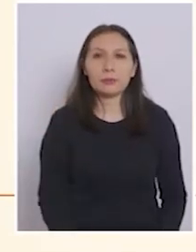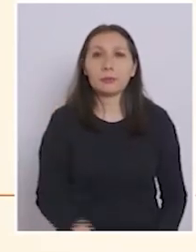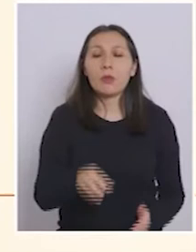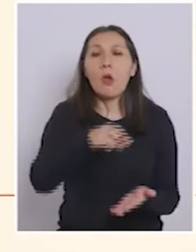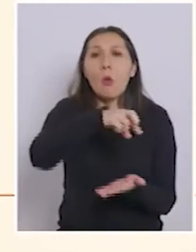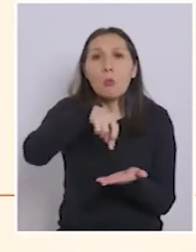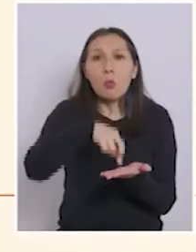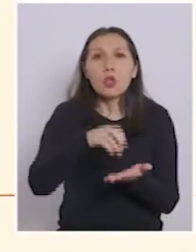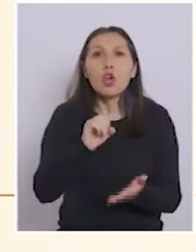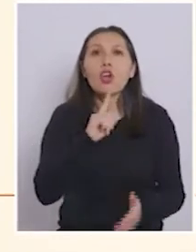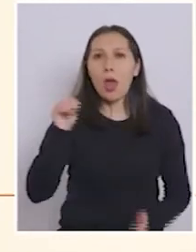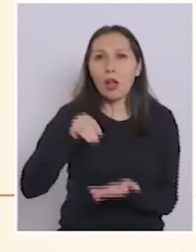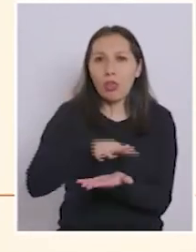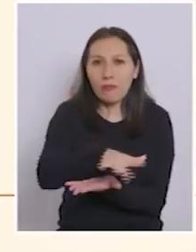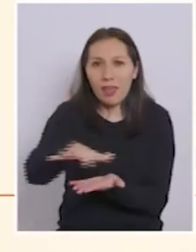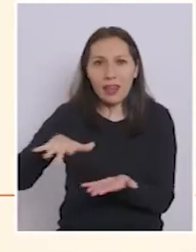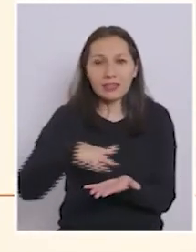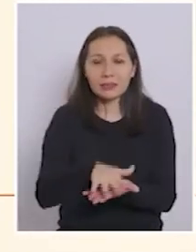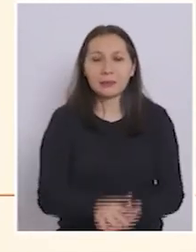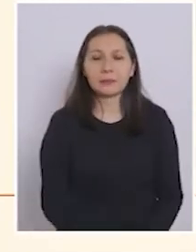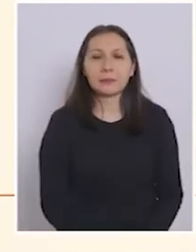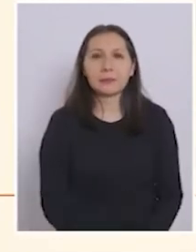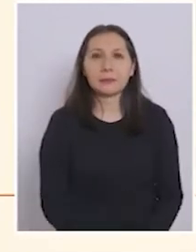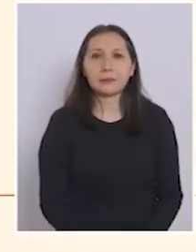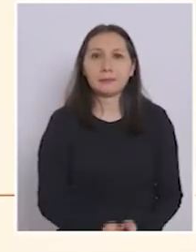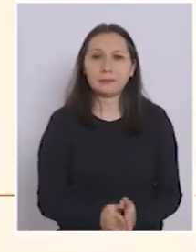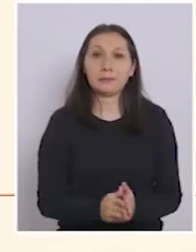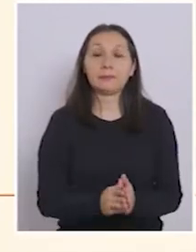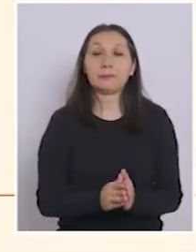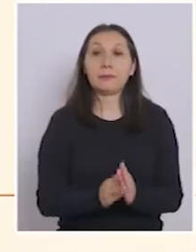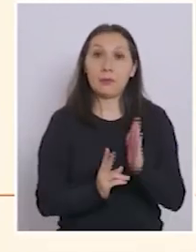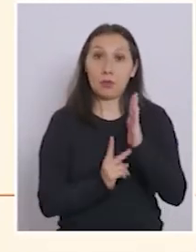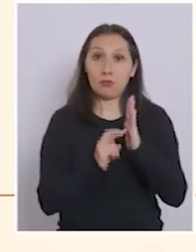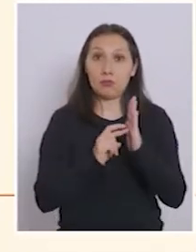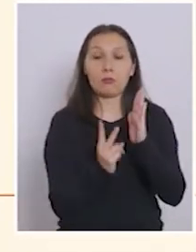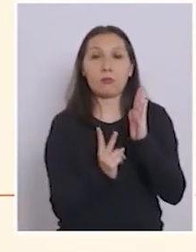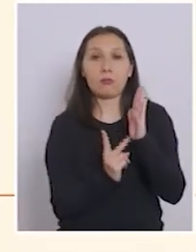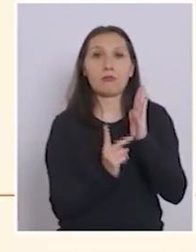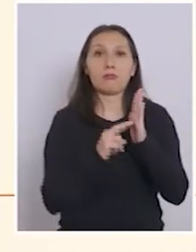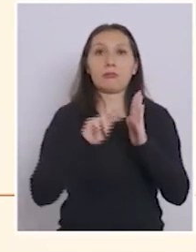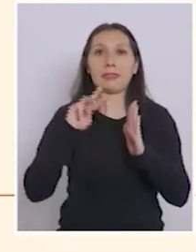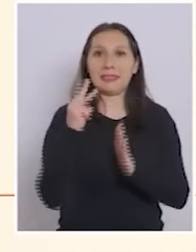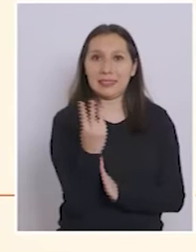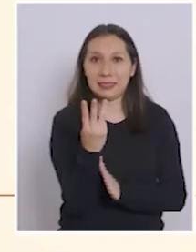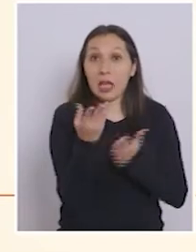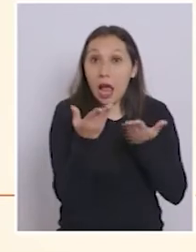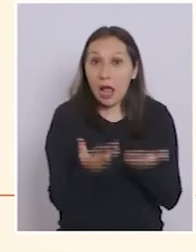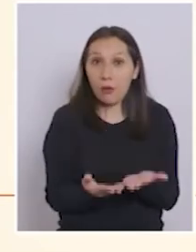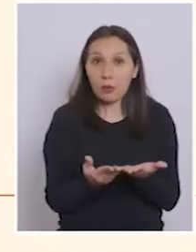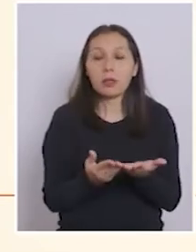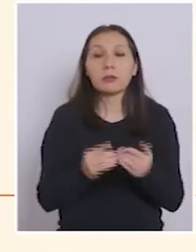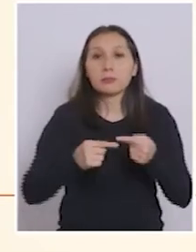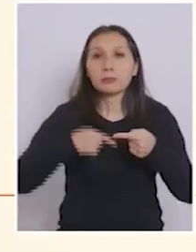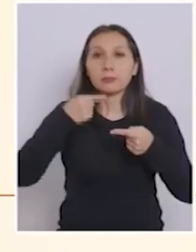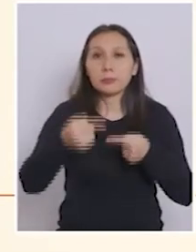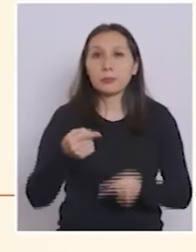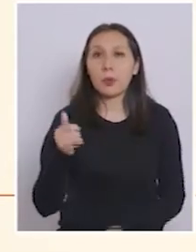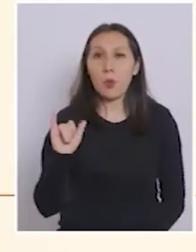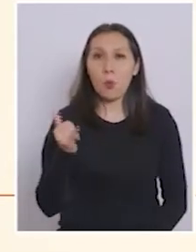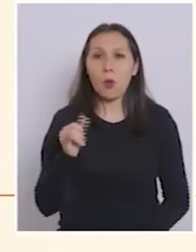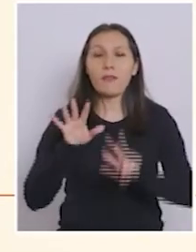y Curaco de Vélez. Pasan de transición a preparación. Esta vez desde el día jueves